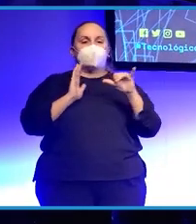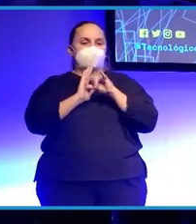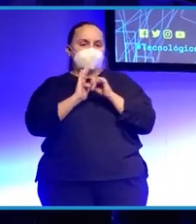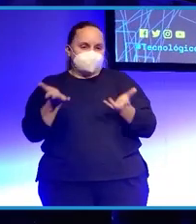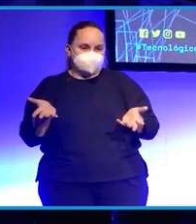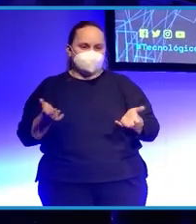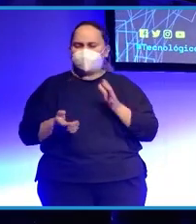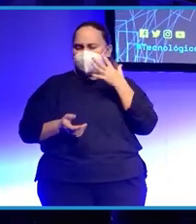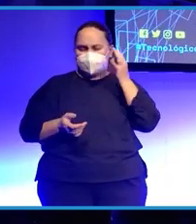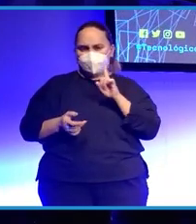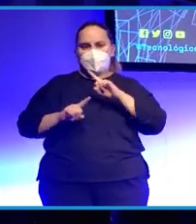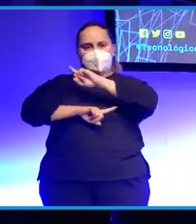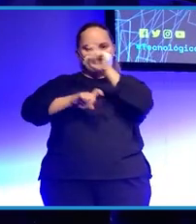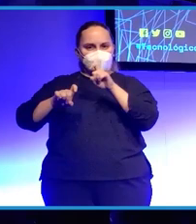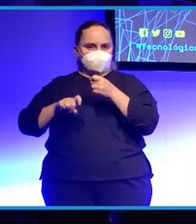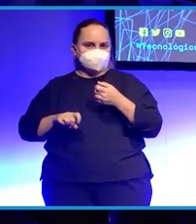mi pregunta era la siguiente.